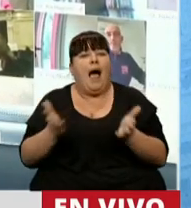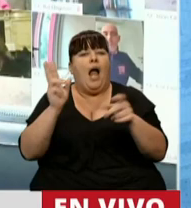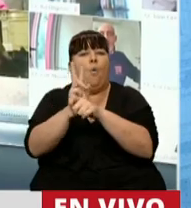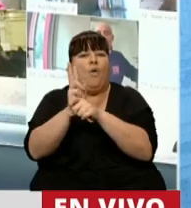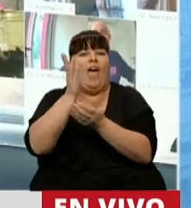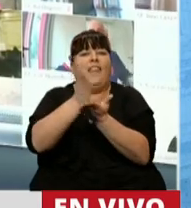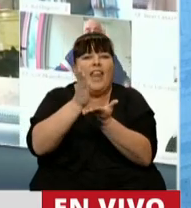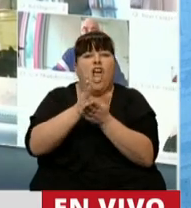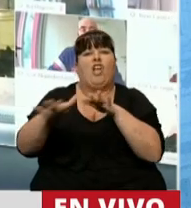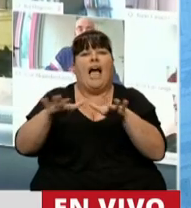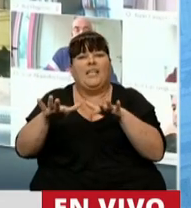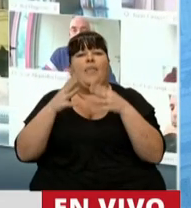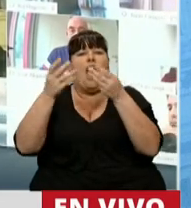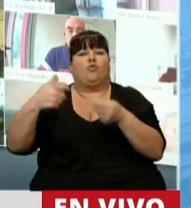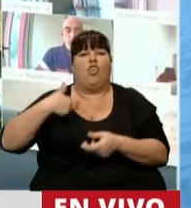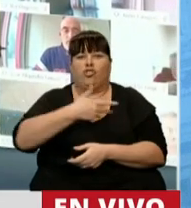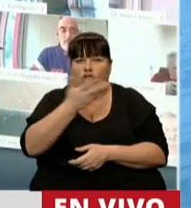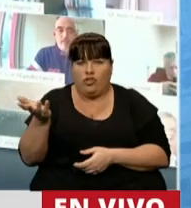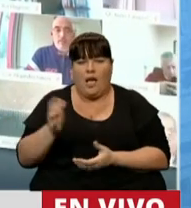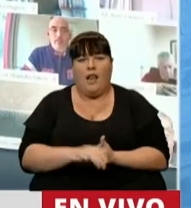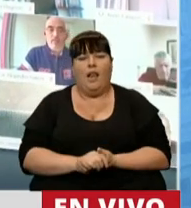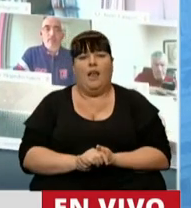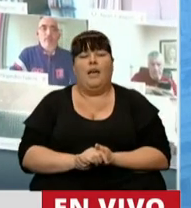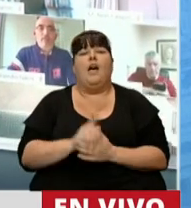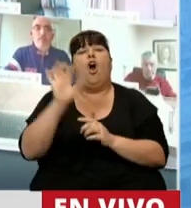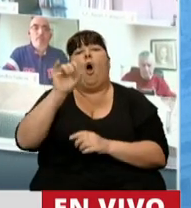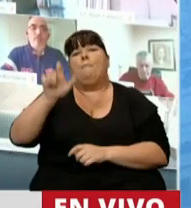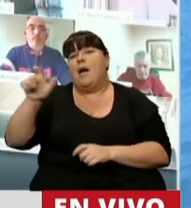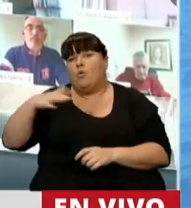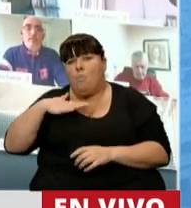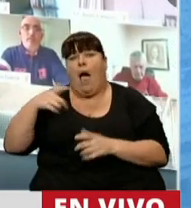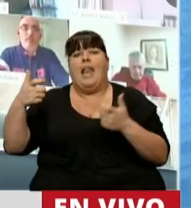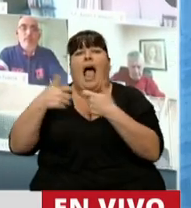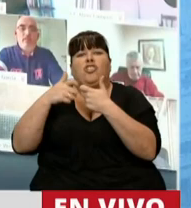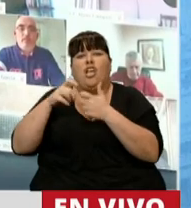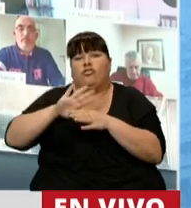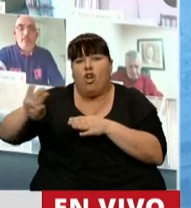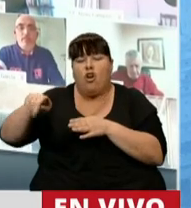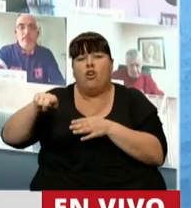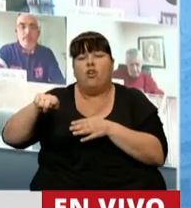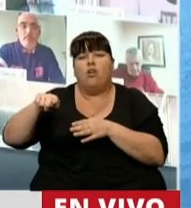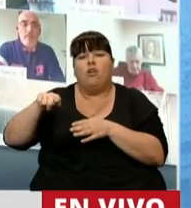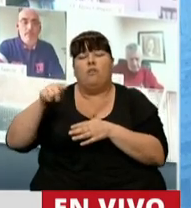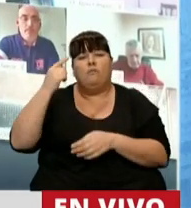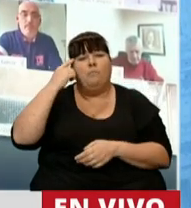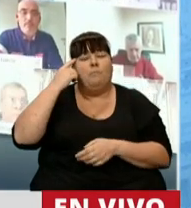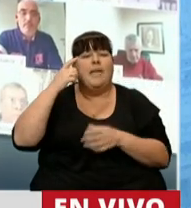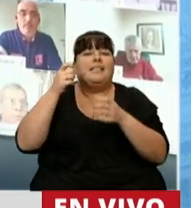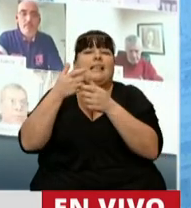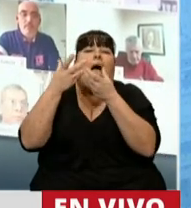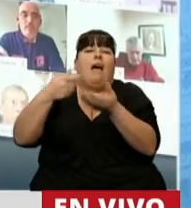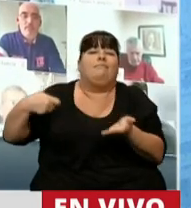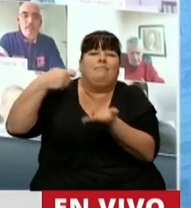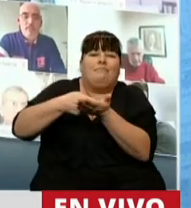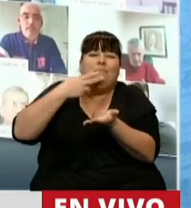protección de derechos o actividades de ayuda social directa y personas humanas y sucesiones indivisas que sean considerados pequeños